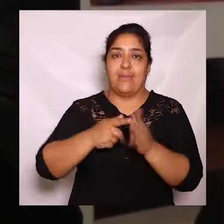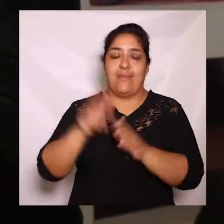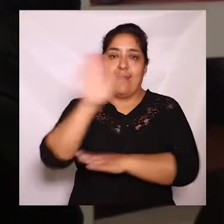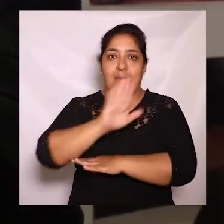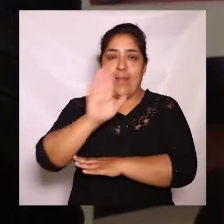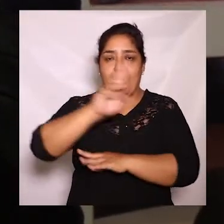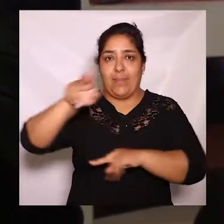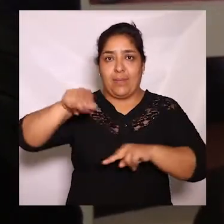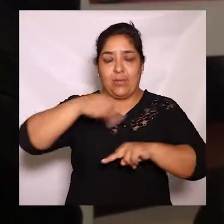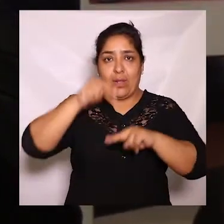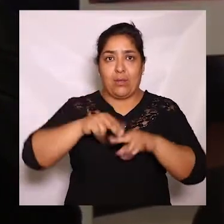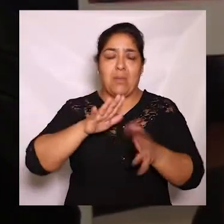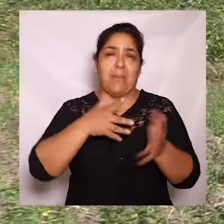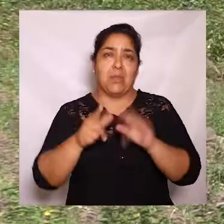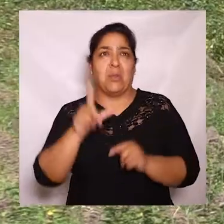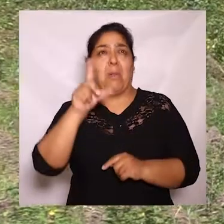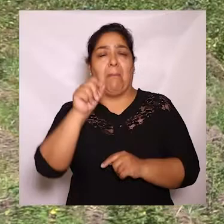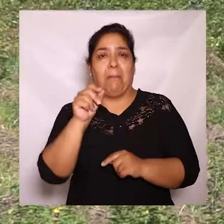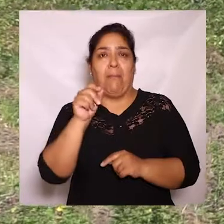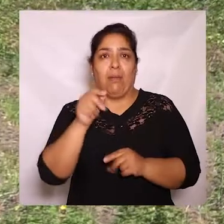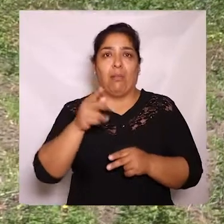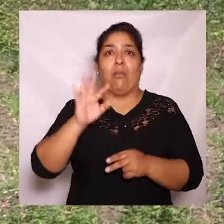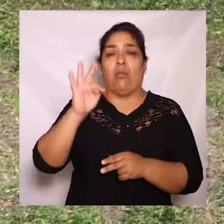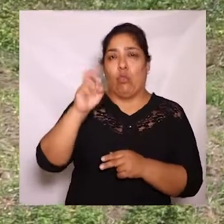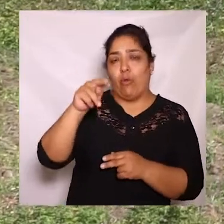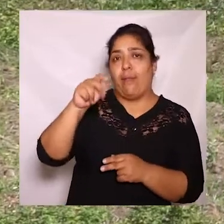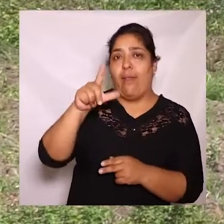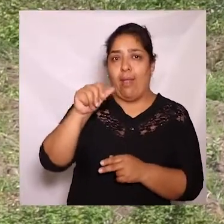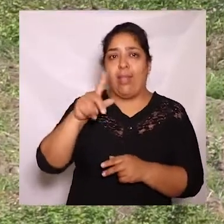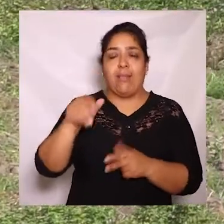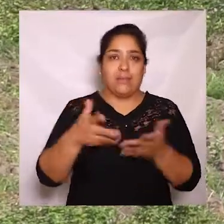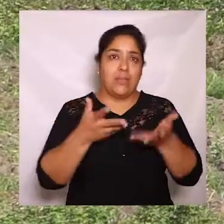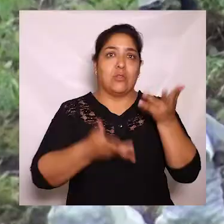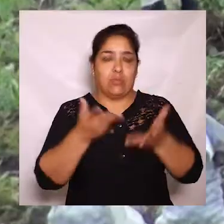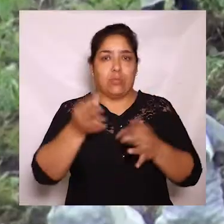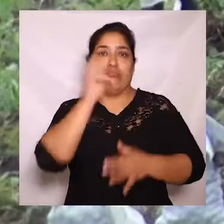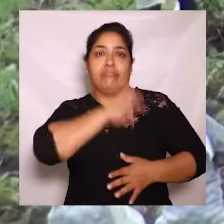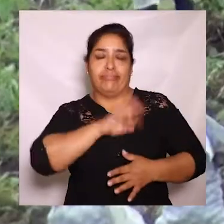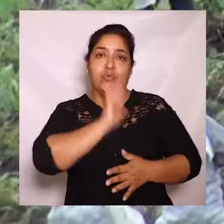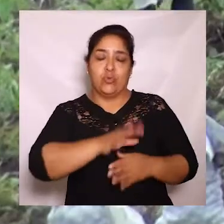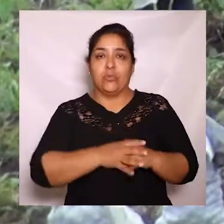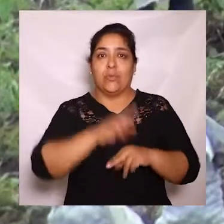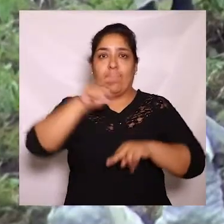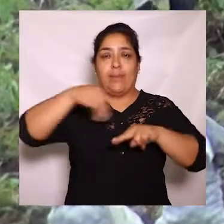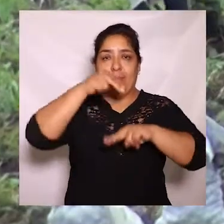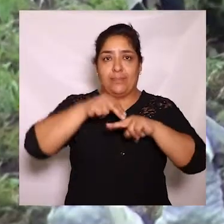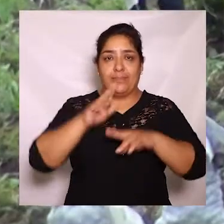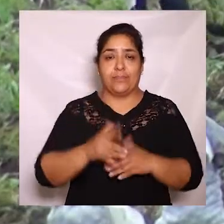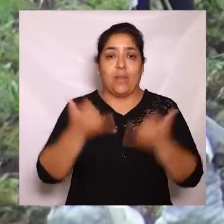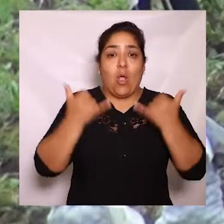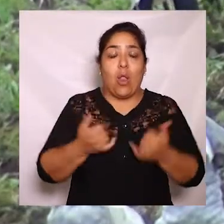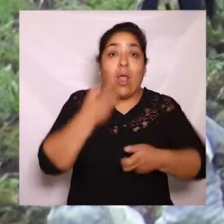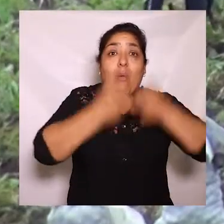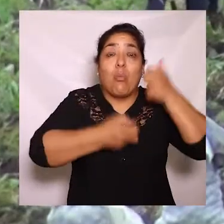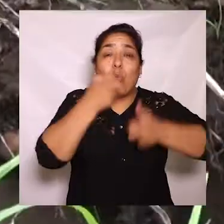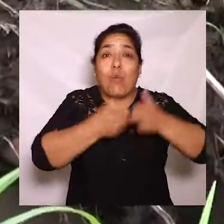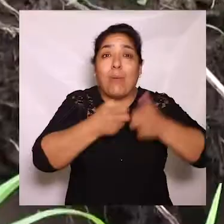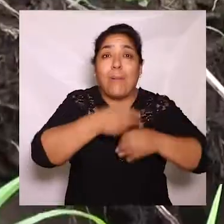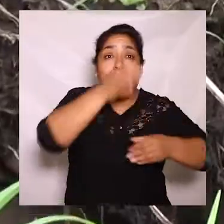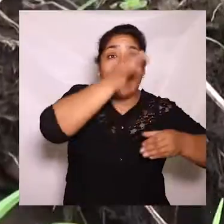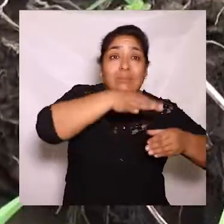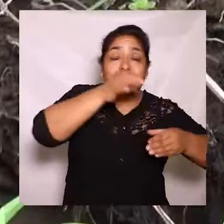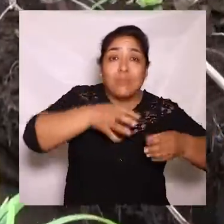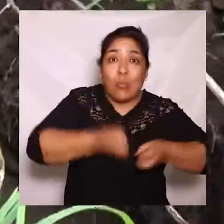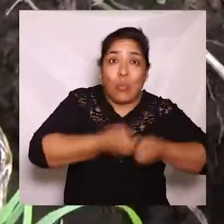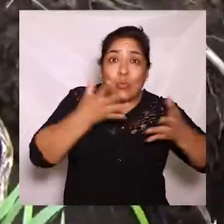rentabilidad media de 20 toneladas por hectárea en el Departamento de Nariño. Hoy el problema no es